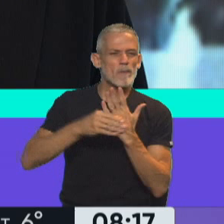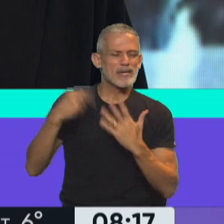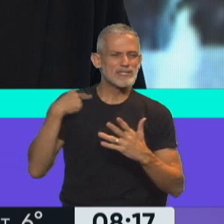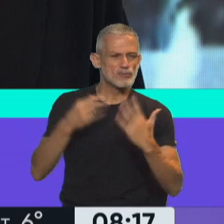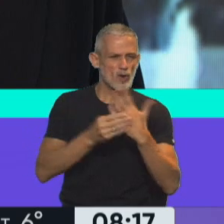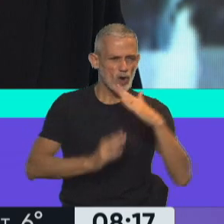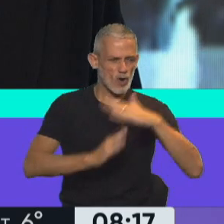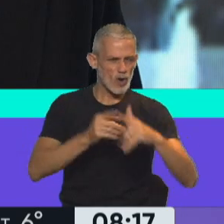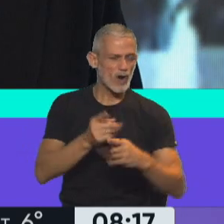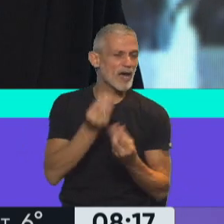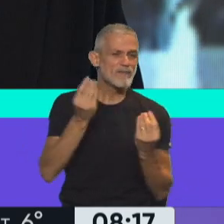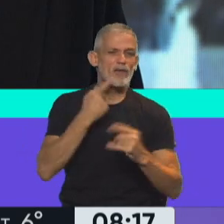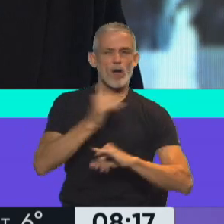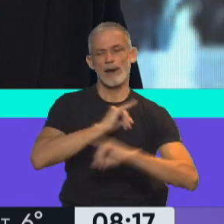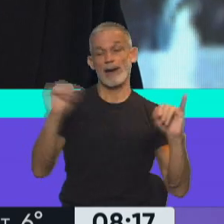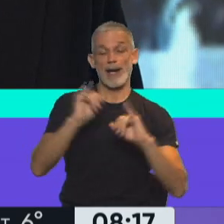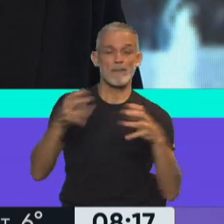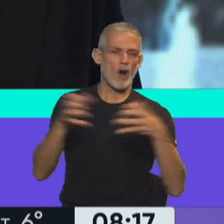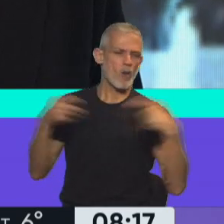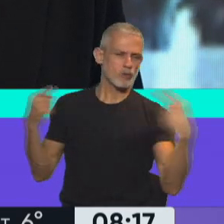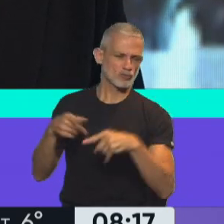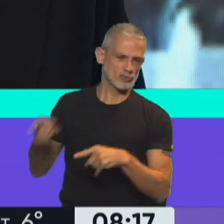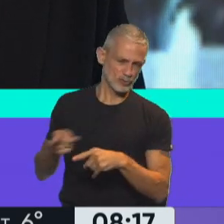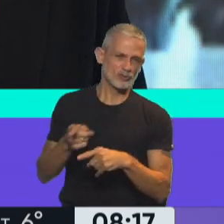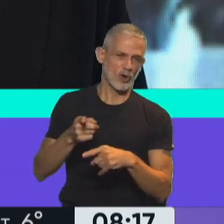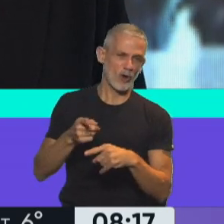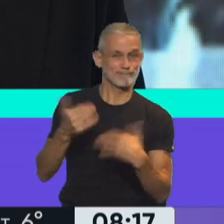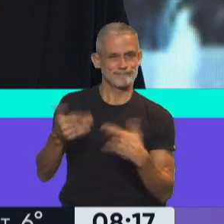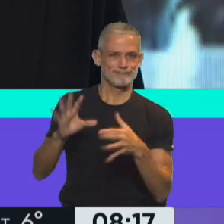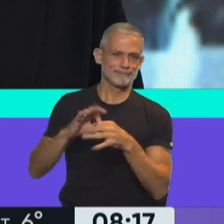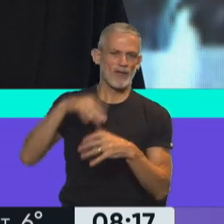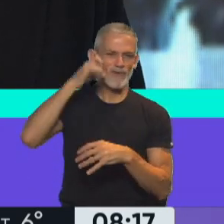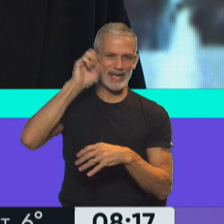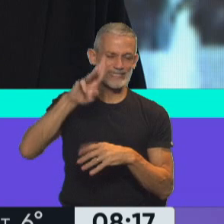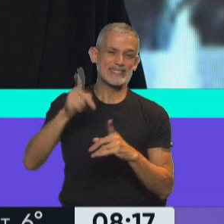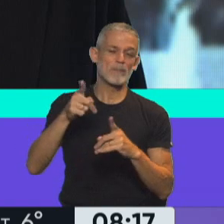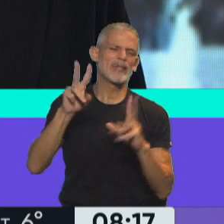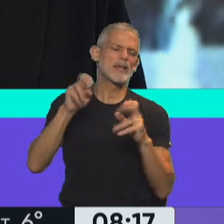Senado, que habló de campaña electoral de parte de la oposición y habló también de un tema comercial.